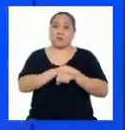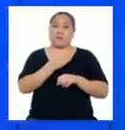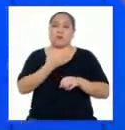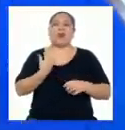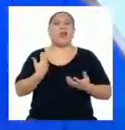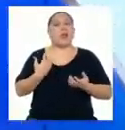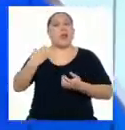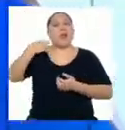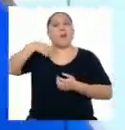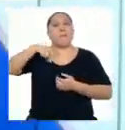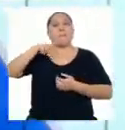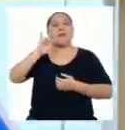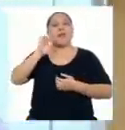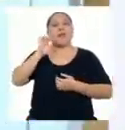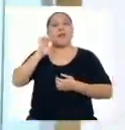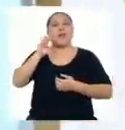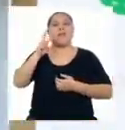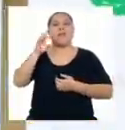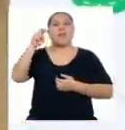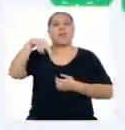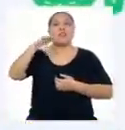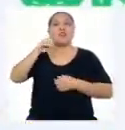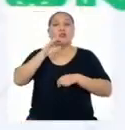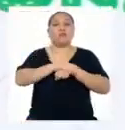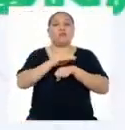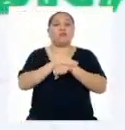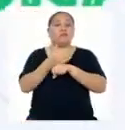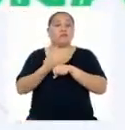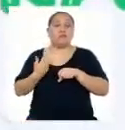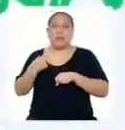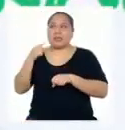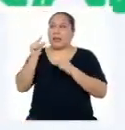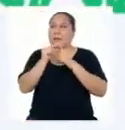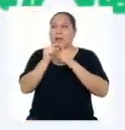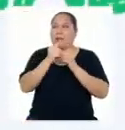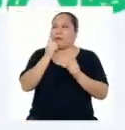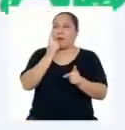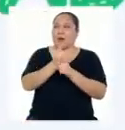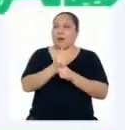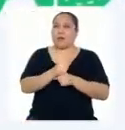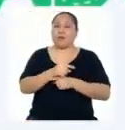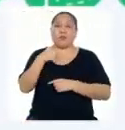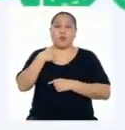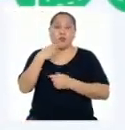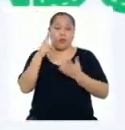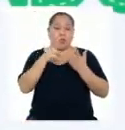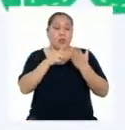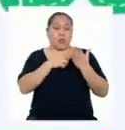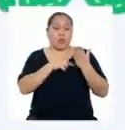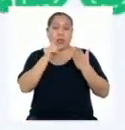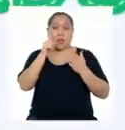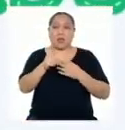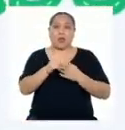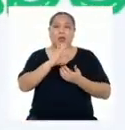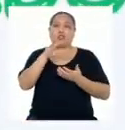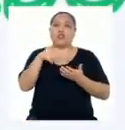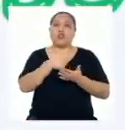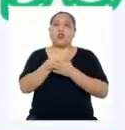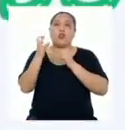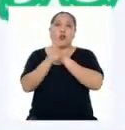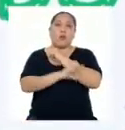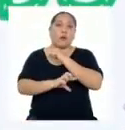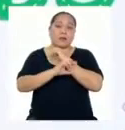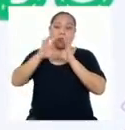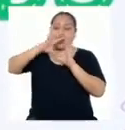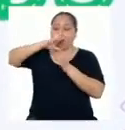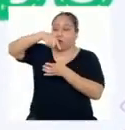Prevención. Creo que esa es la palabra clave, profesor Gustavo. Justo, hace poco leí en un artículo que todos los países del